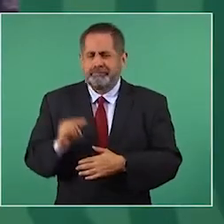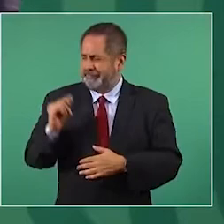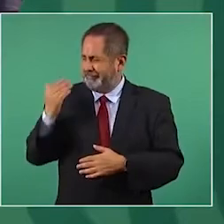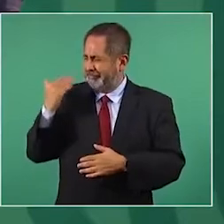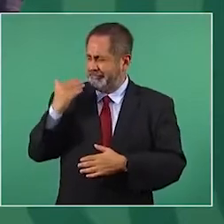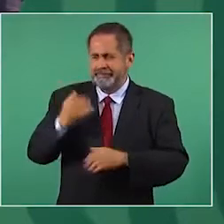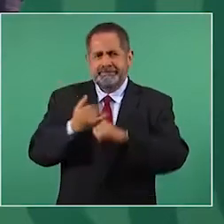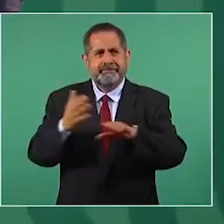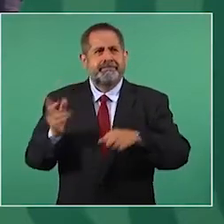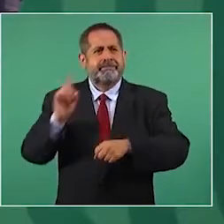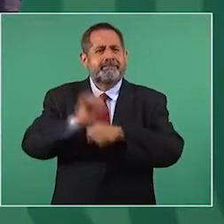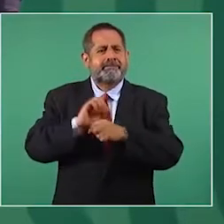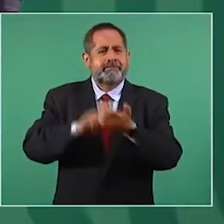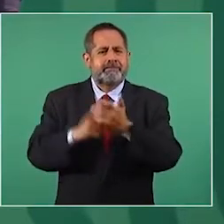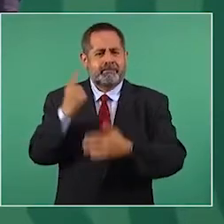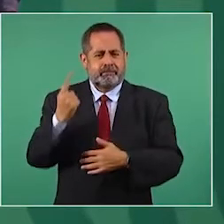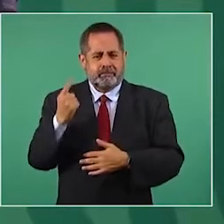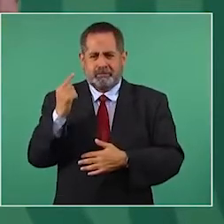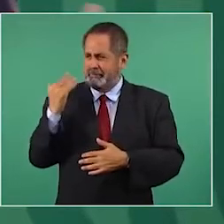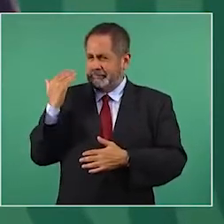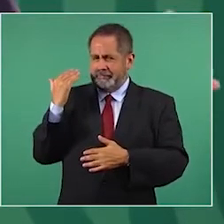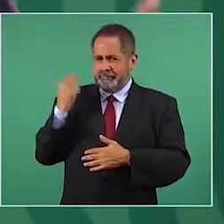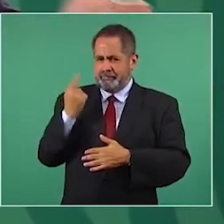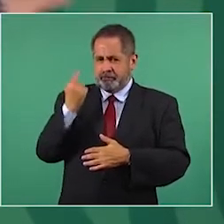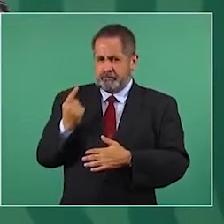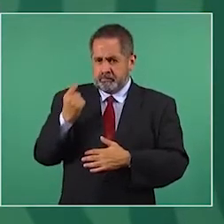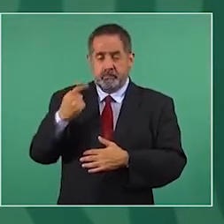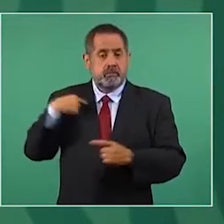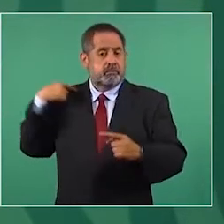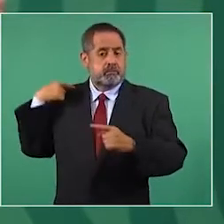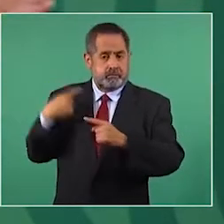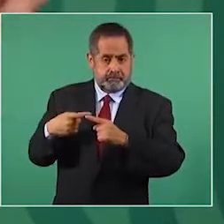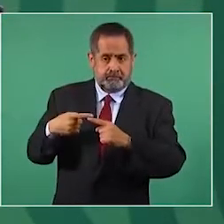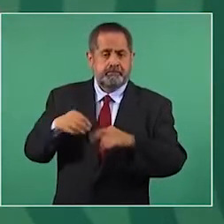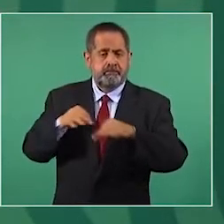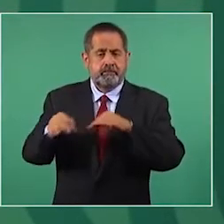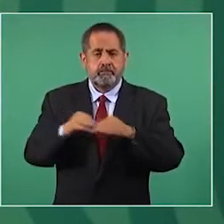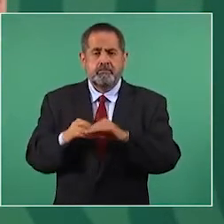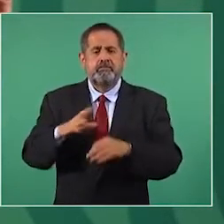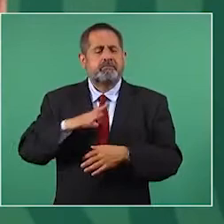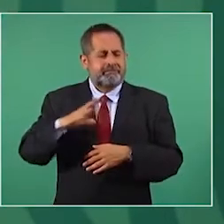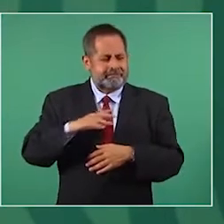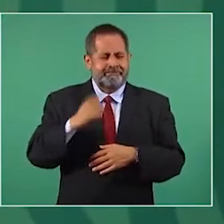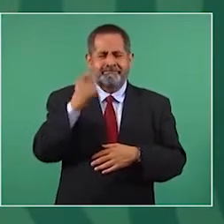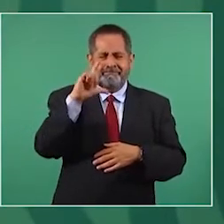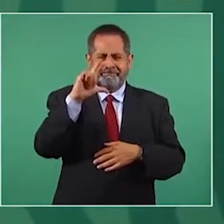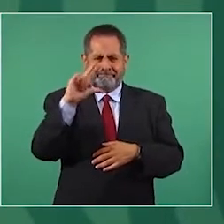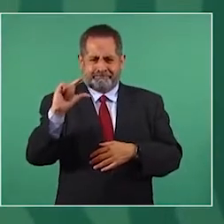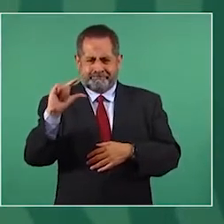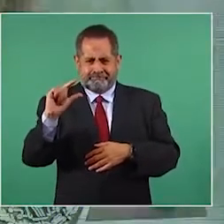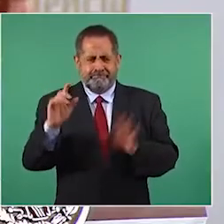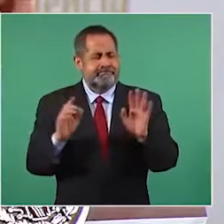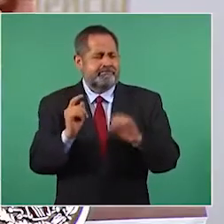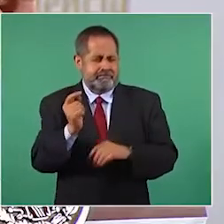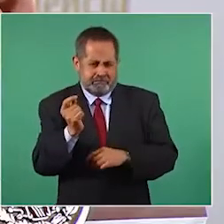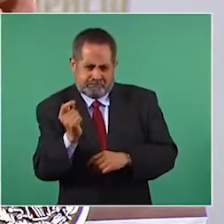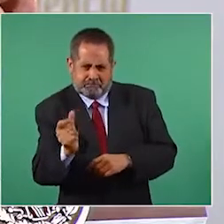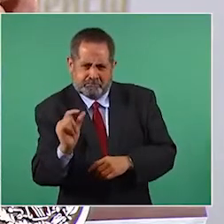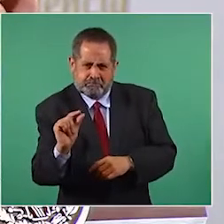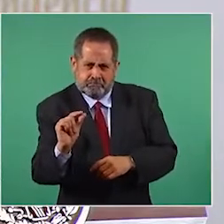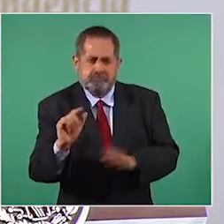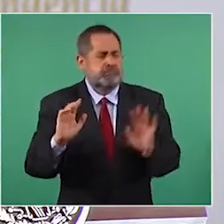informar el día primero que en el tiempo que llevamos ha habido una disminución, repito, mínima